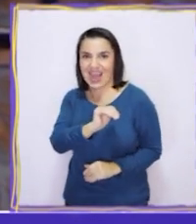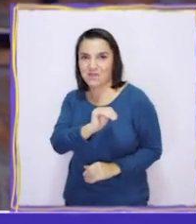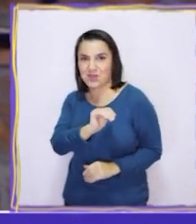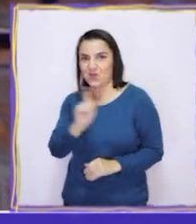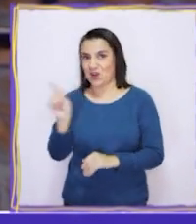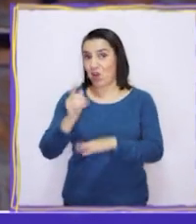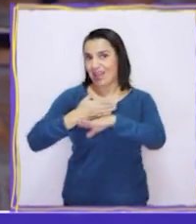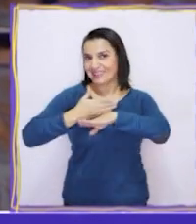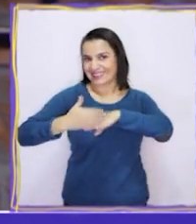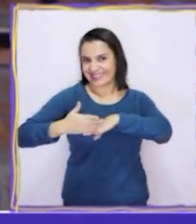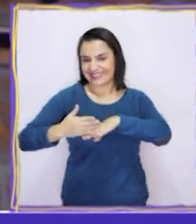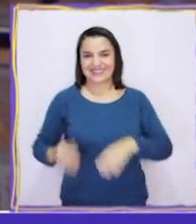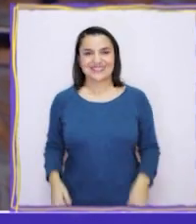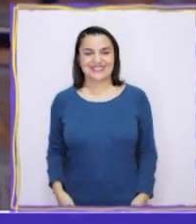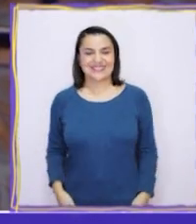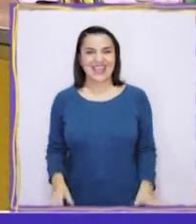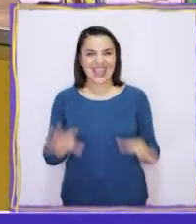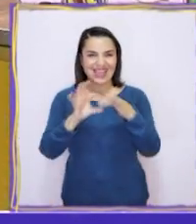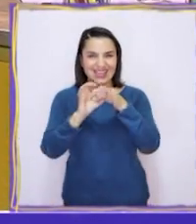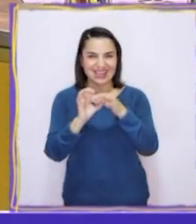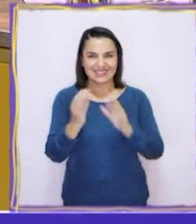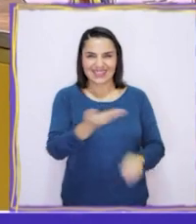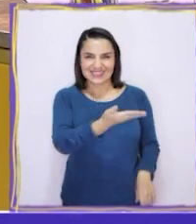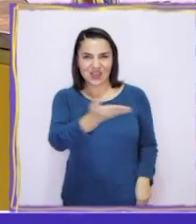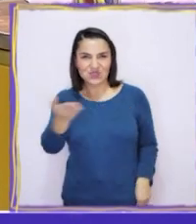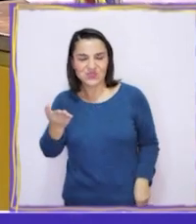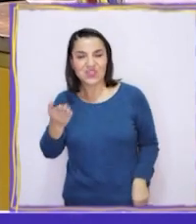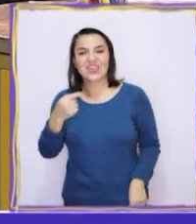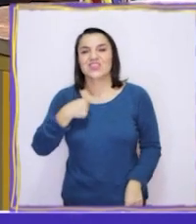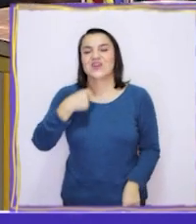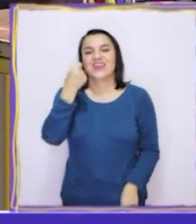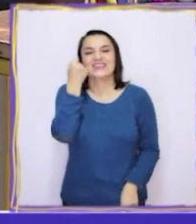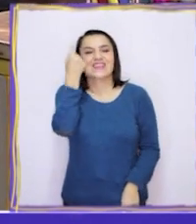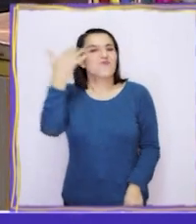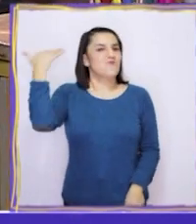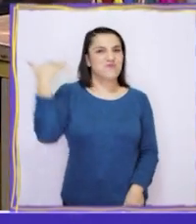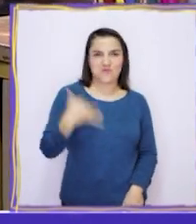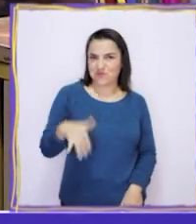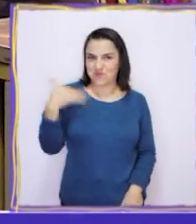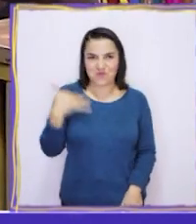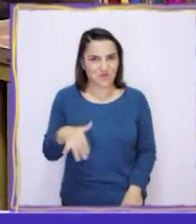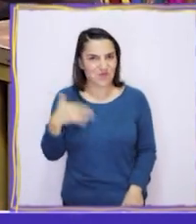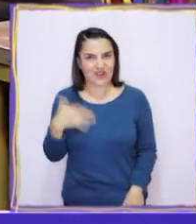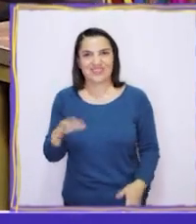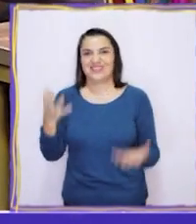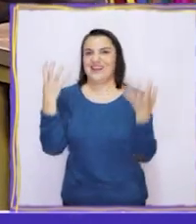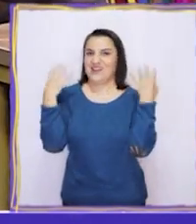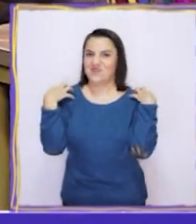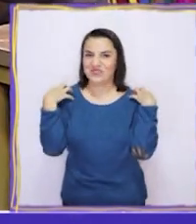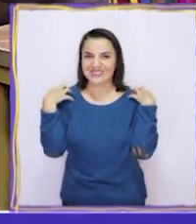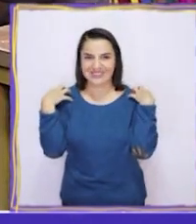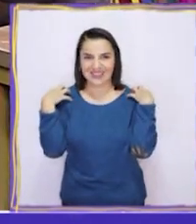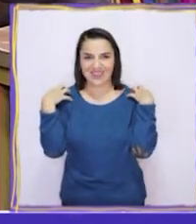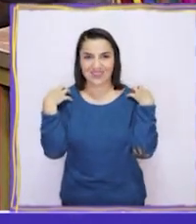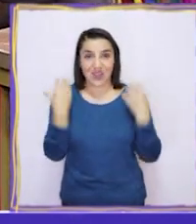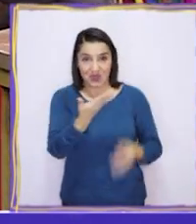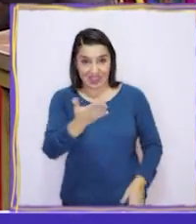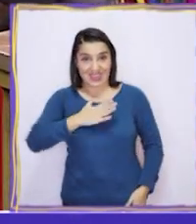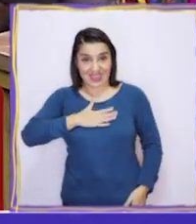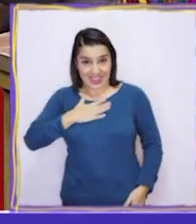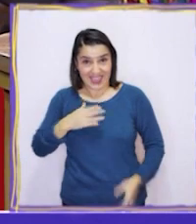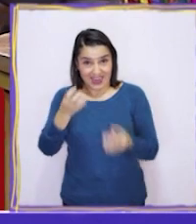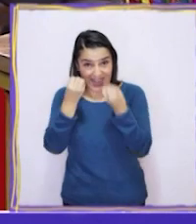rápido para no llegar tarde. Gracias a ustedes me pude dar cuenta de lo importante que es la responsabilidad.